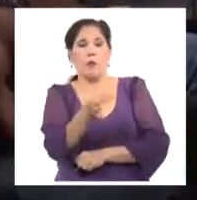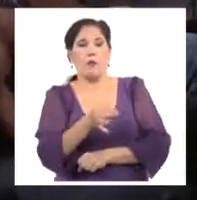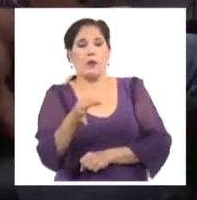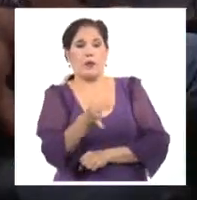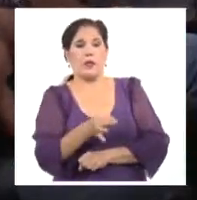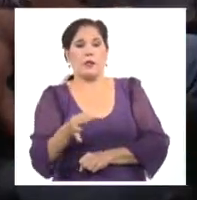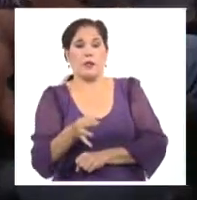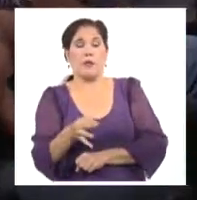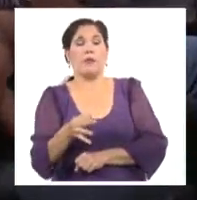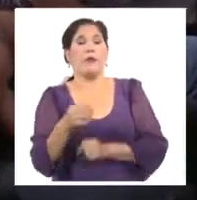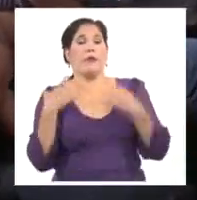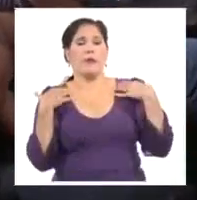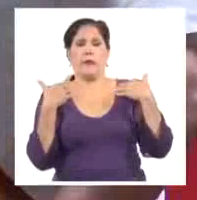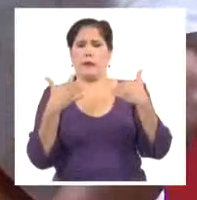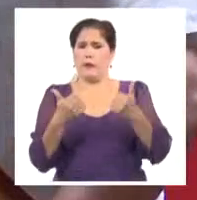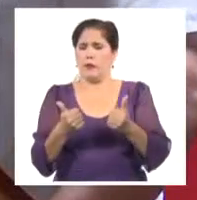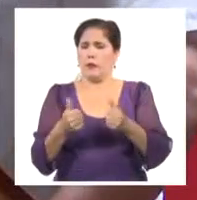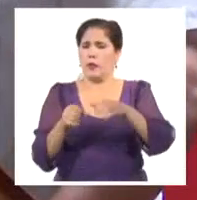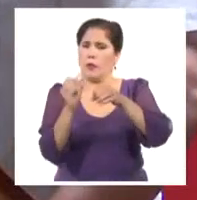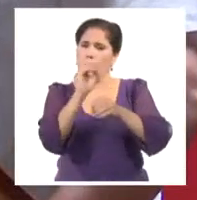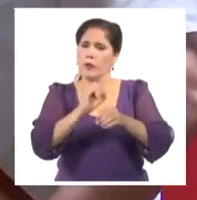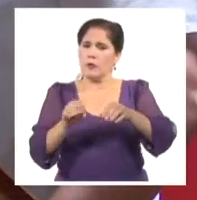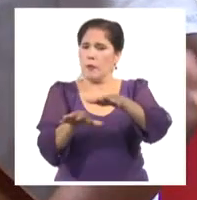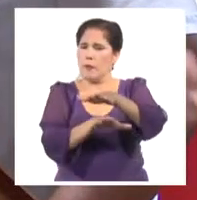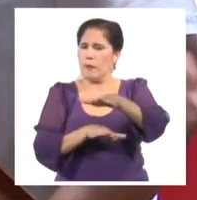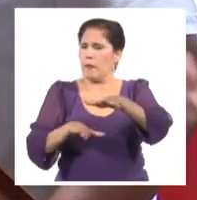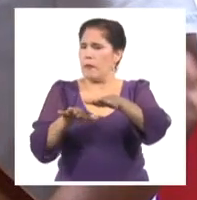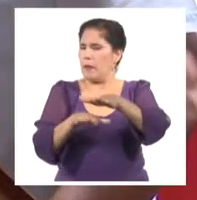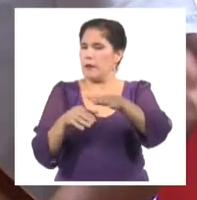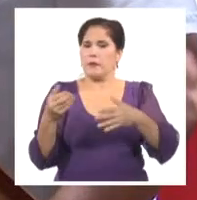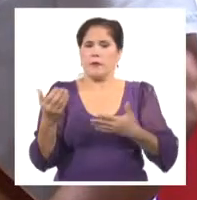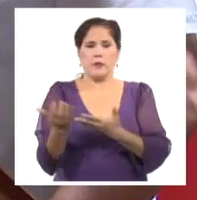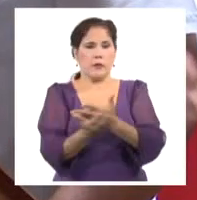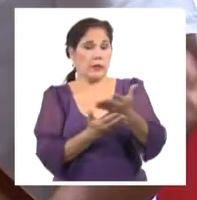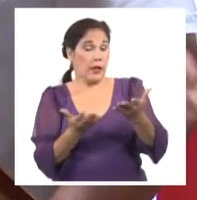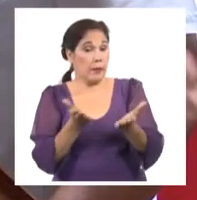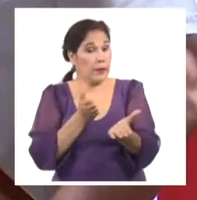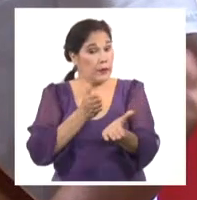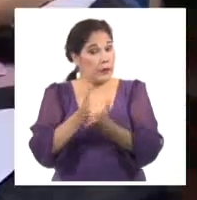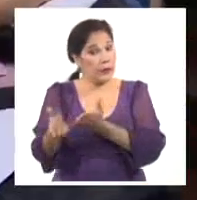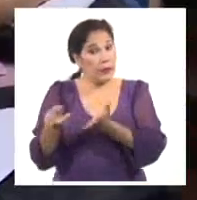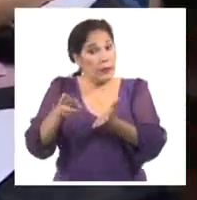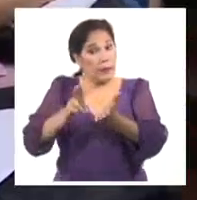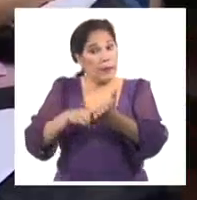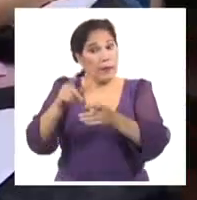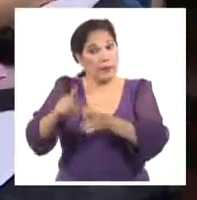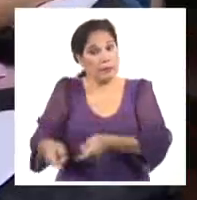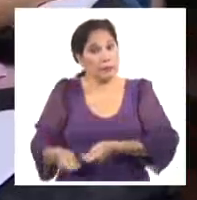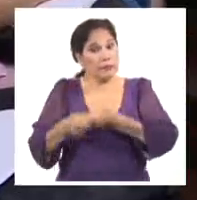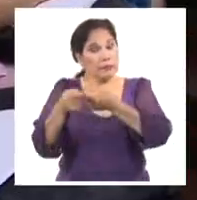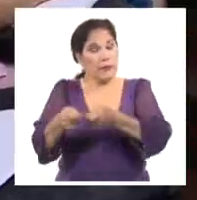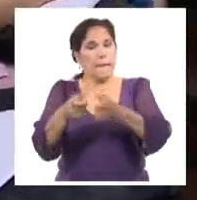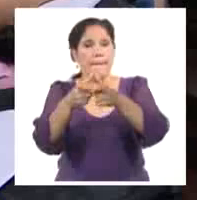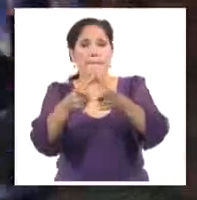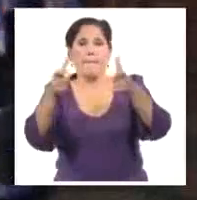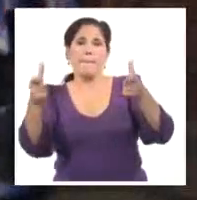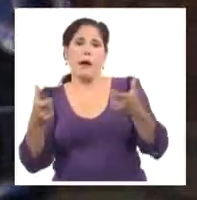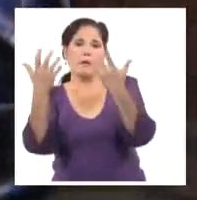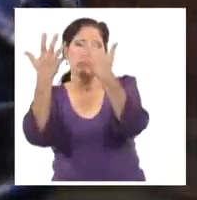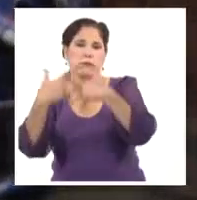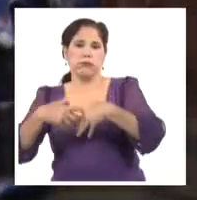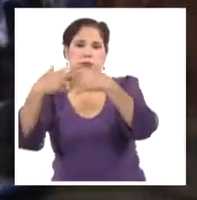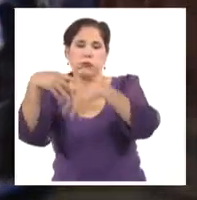direcciones de las organizaciones de base, potenciar el intercambio directo con los asociados e incrementar los resultados